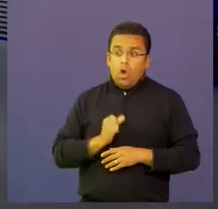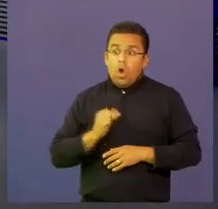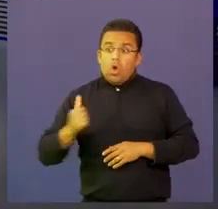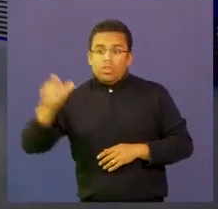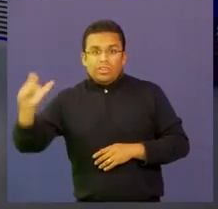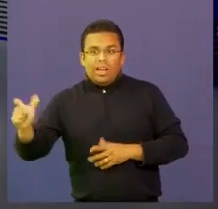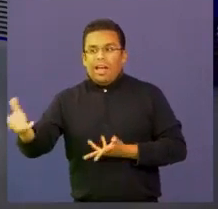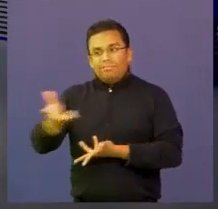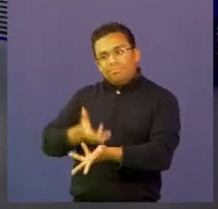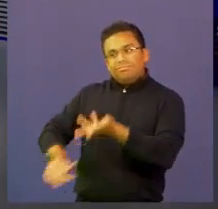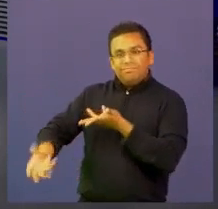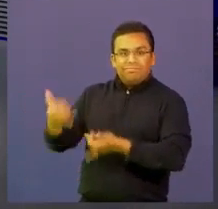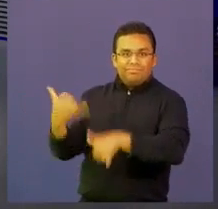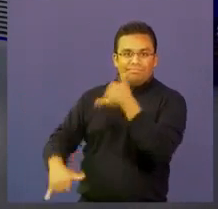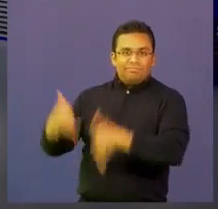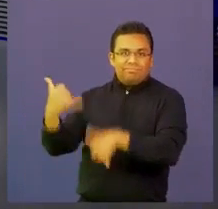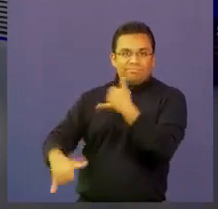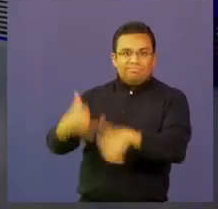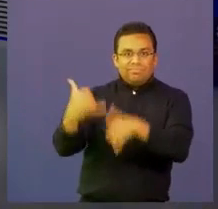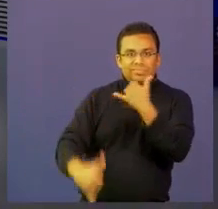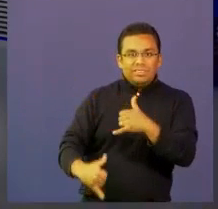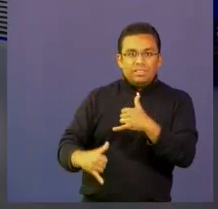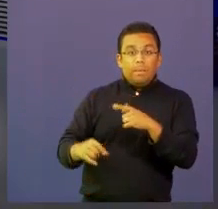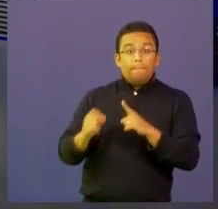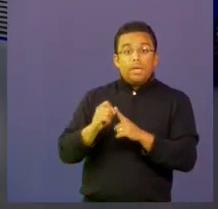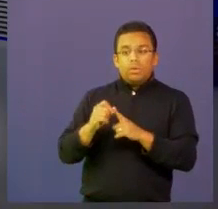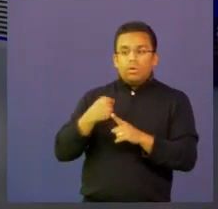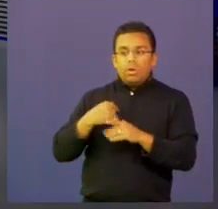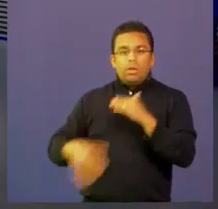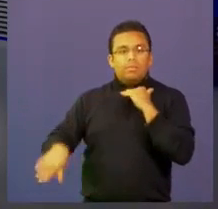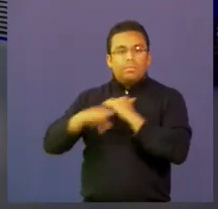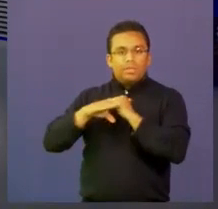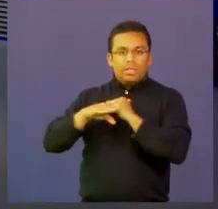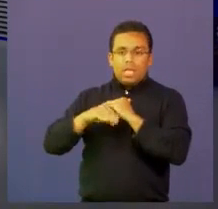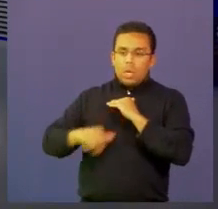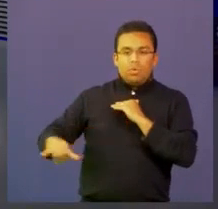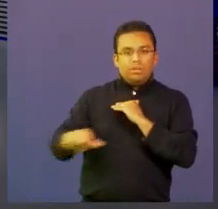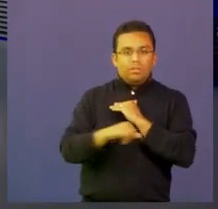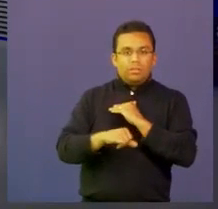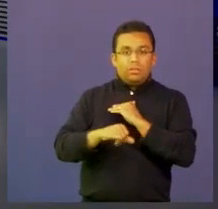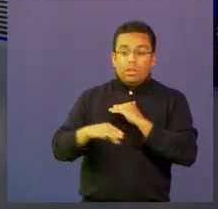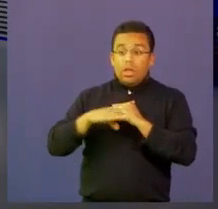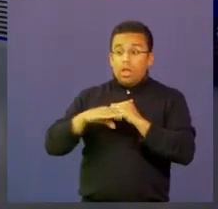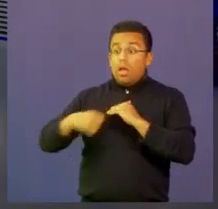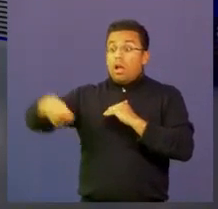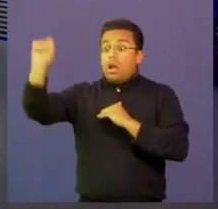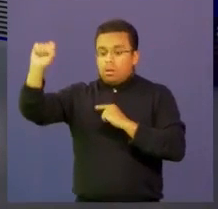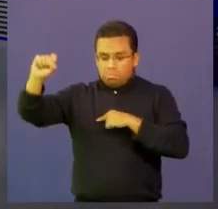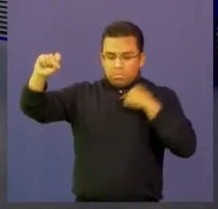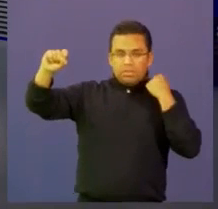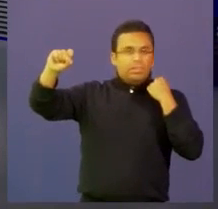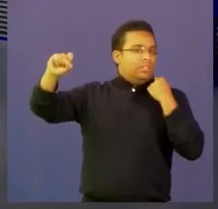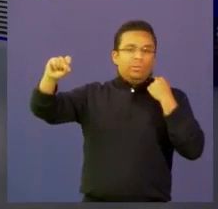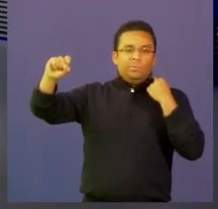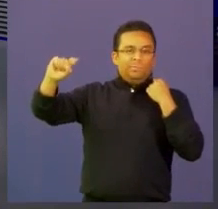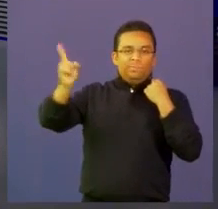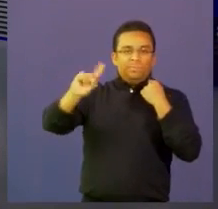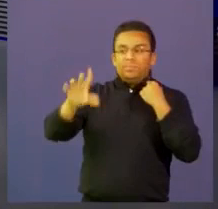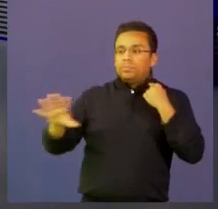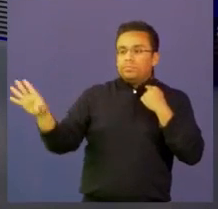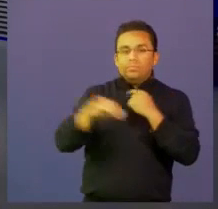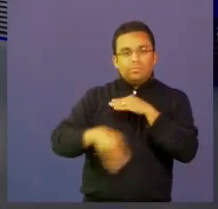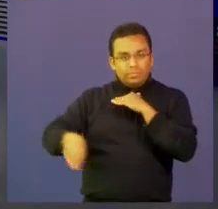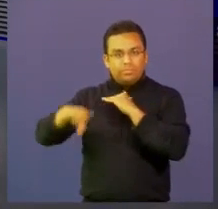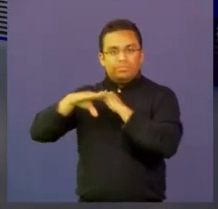el elemental para mí es que todos estamos al mismo nivel. Cuando jugamos, todos podemos ganar. Si hacemos equipos de juego entre los